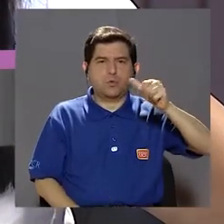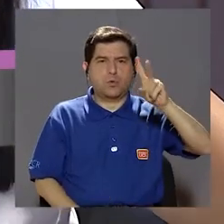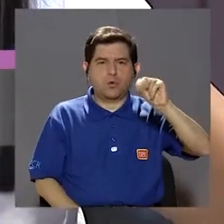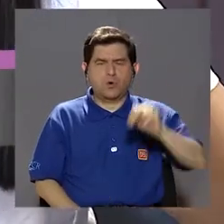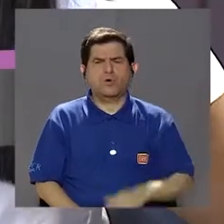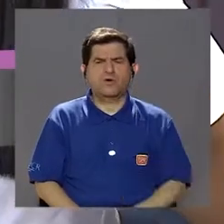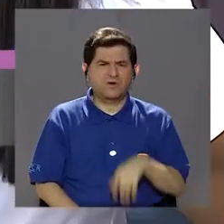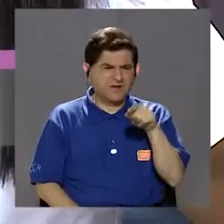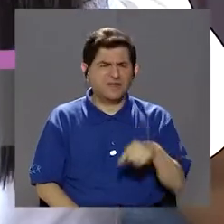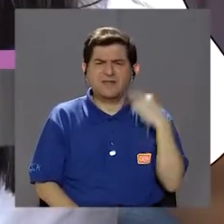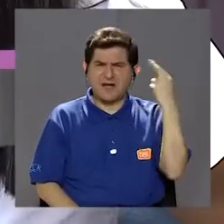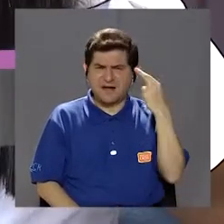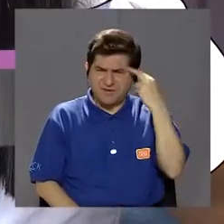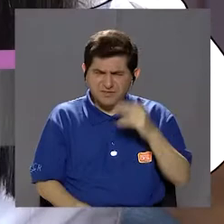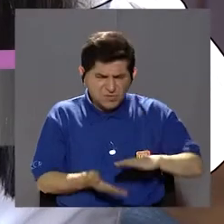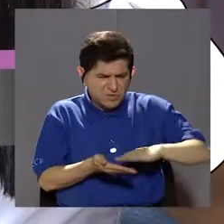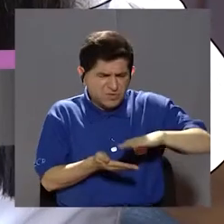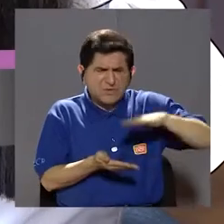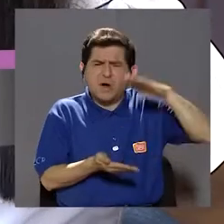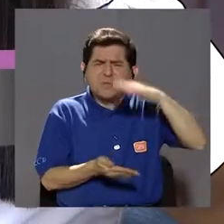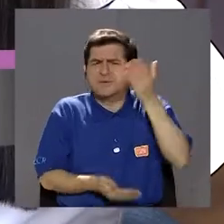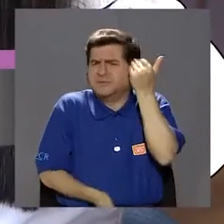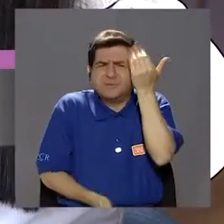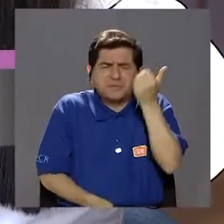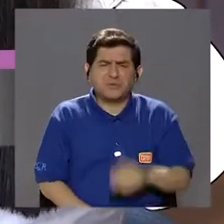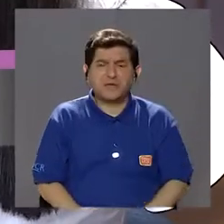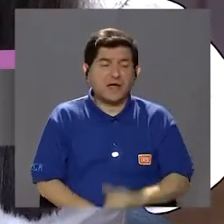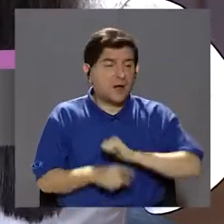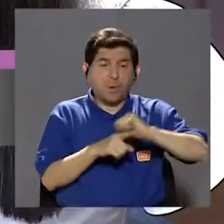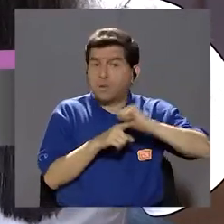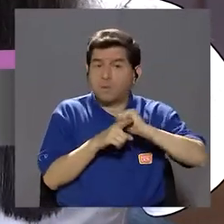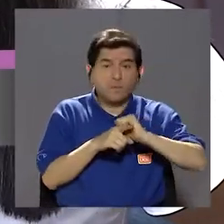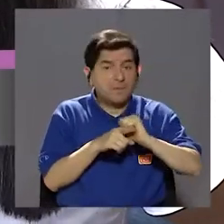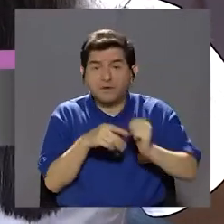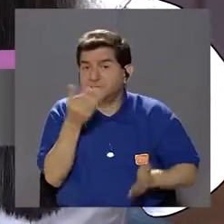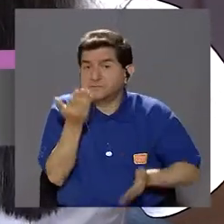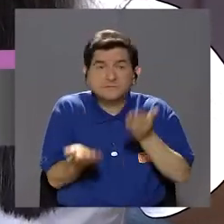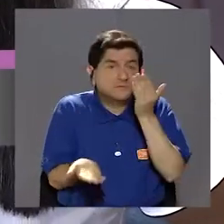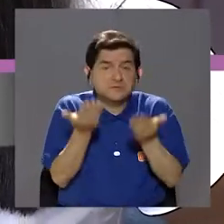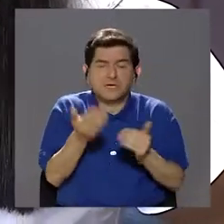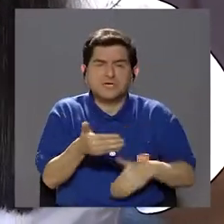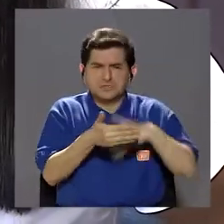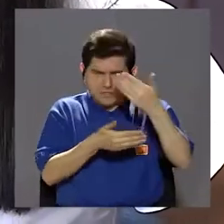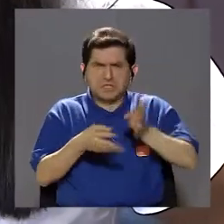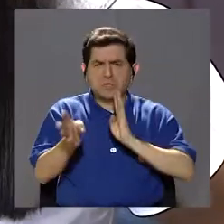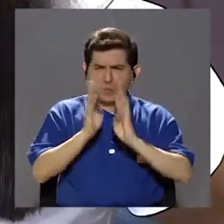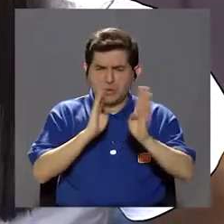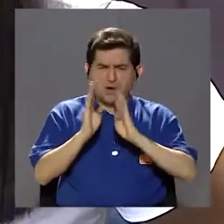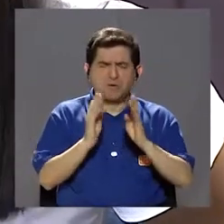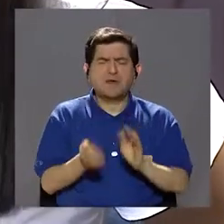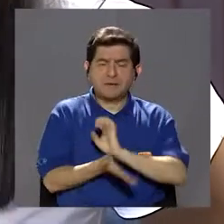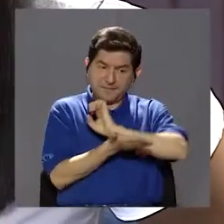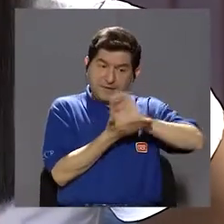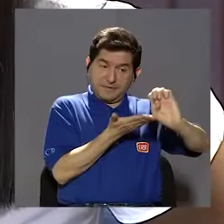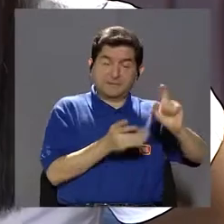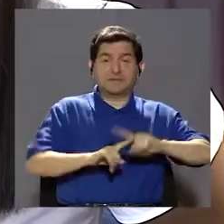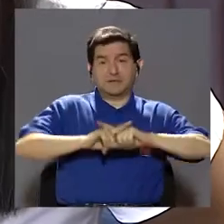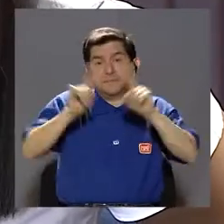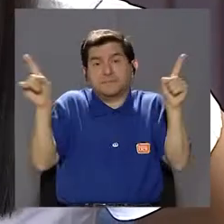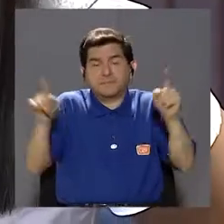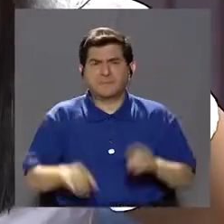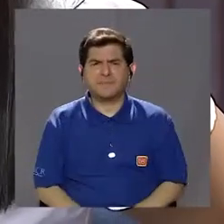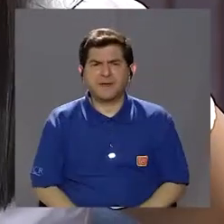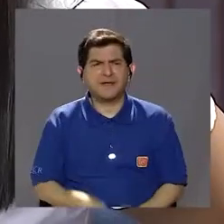calcánico. ¿Y de dónde viene el exceso de calcio? Y además, ¿qué prácticas tenemos para llegar? Sé que más adelante vamos a hablar de la parte